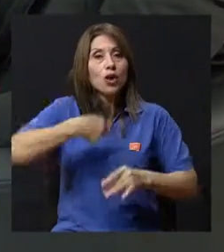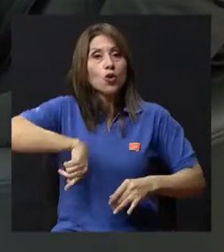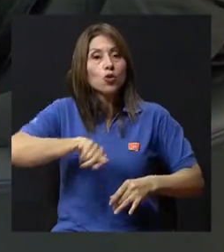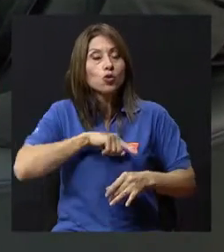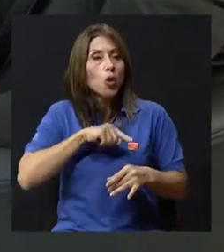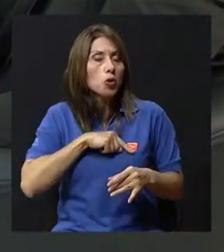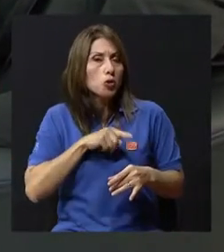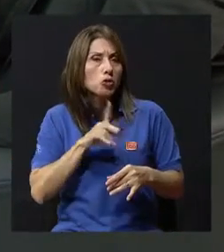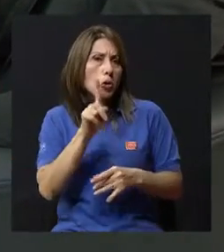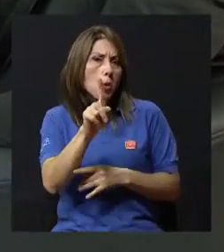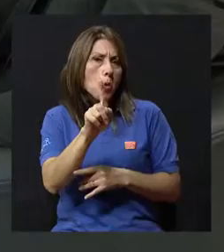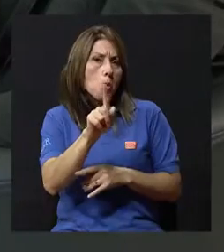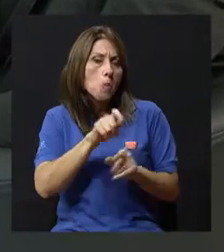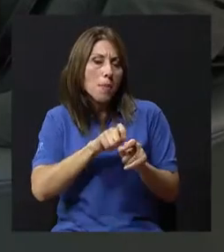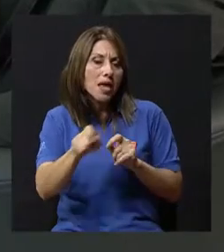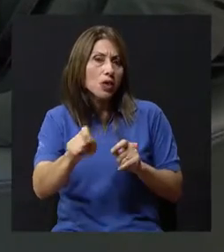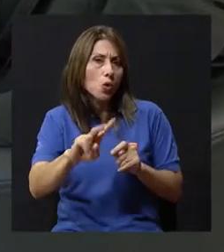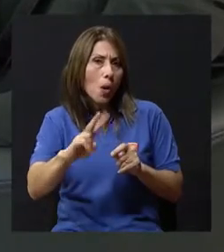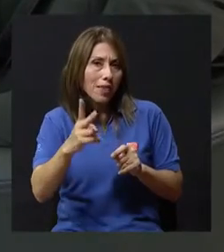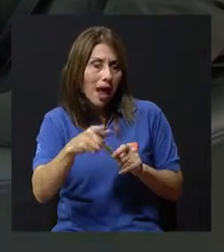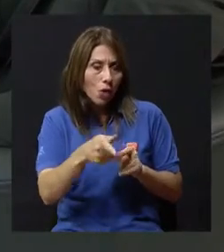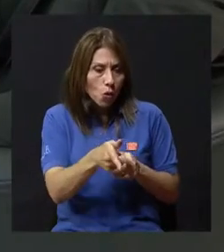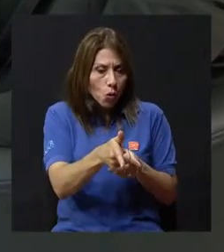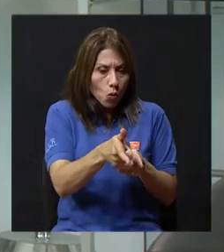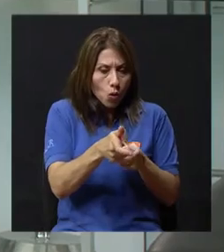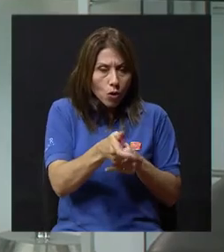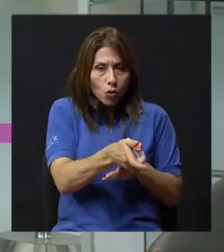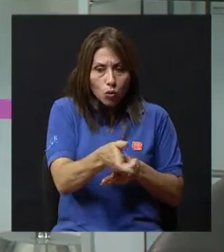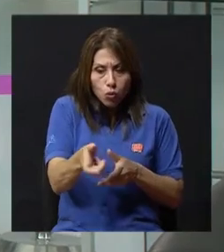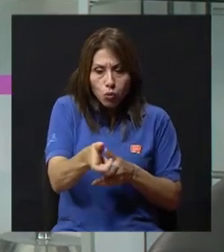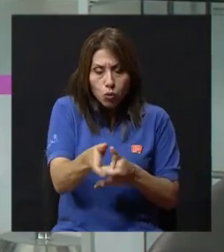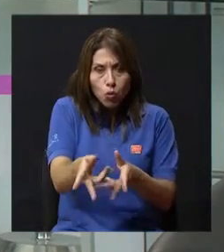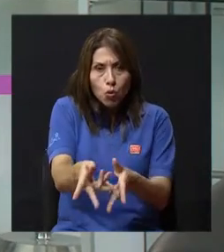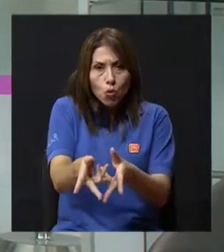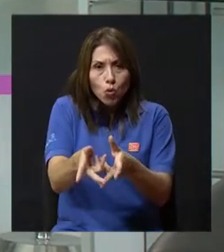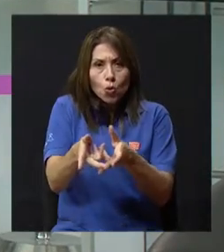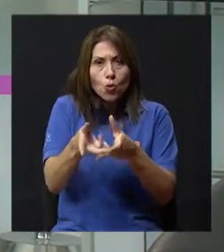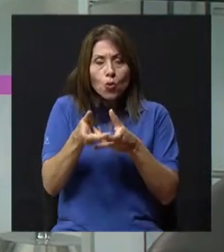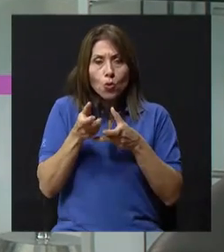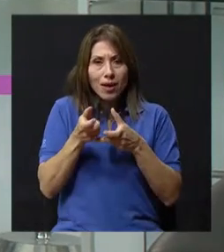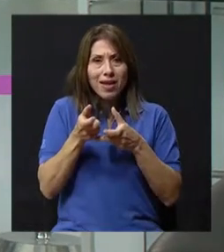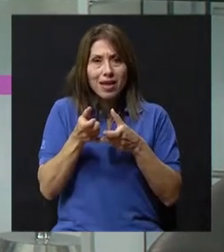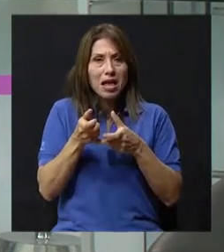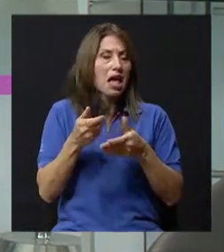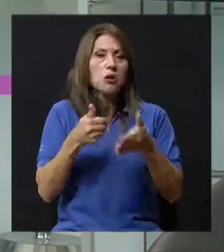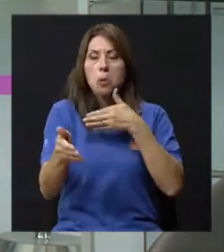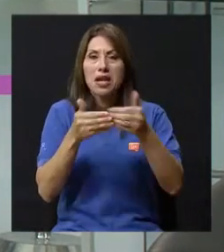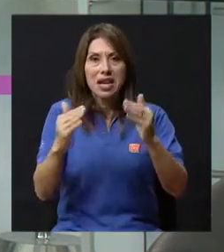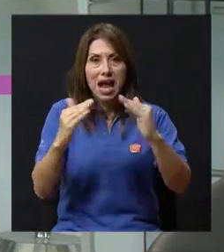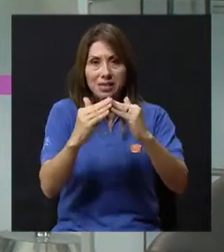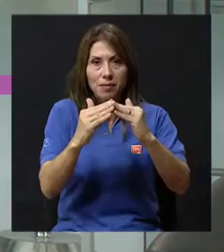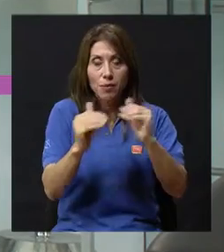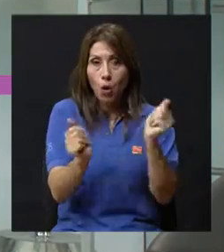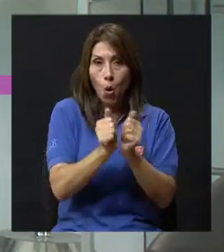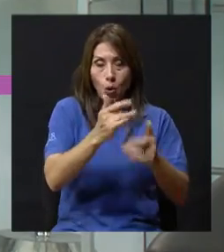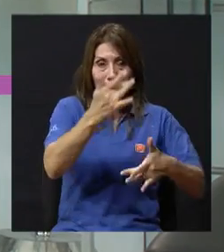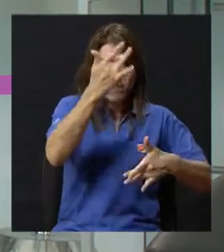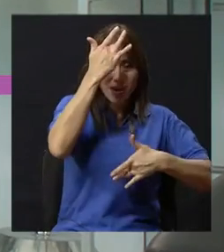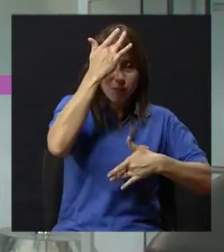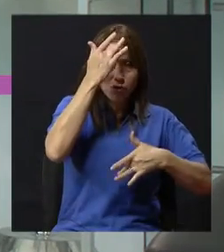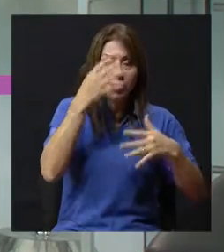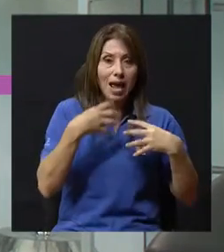habitación de los niños, asmáticos o no asmáticos. Miren, por cada gramo de polvo que nosotros aspiramos,